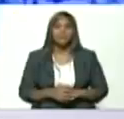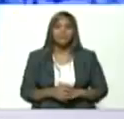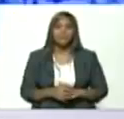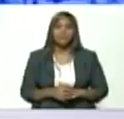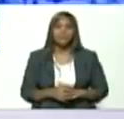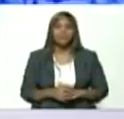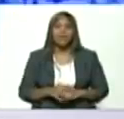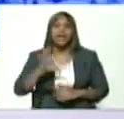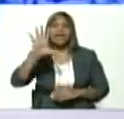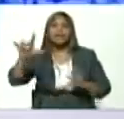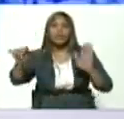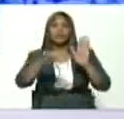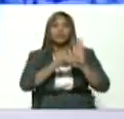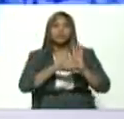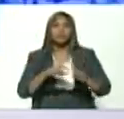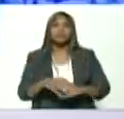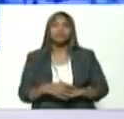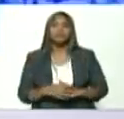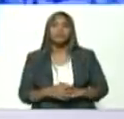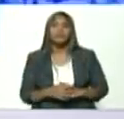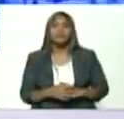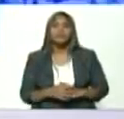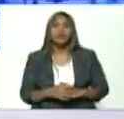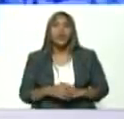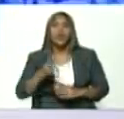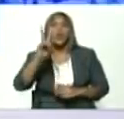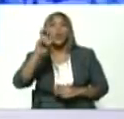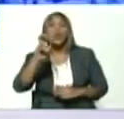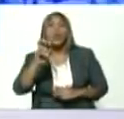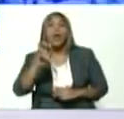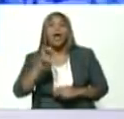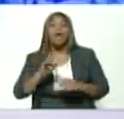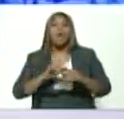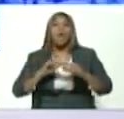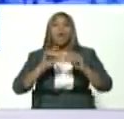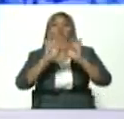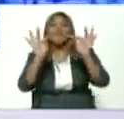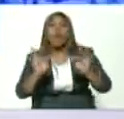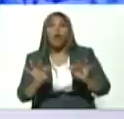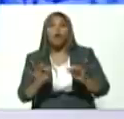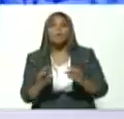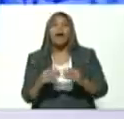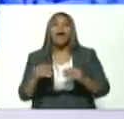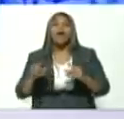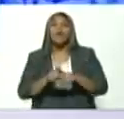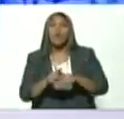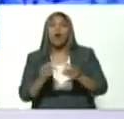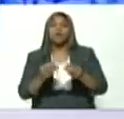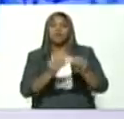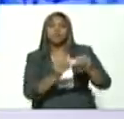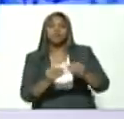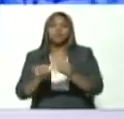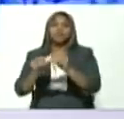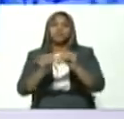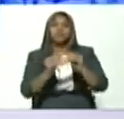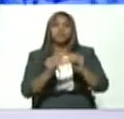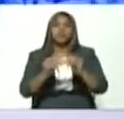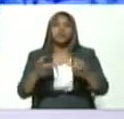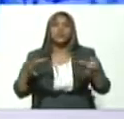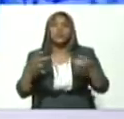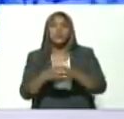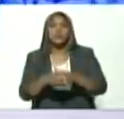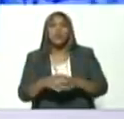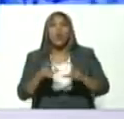quinto punto el nuevo modelo de convenciones colectivas los nuevos módulos